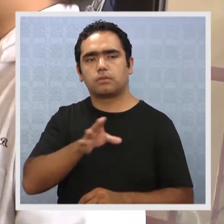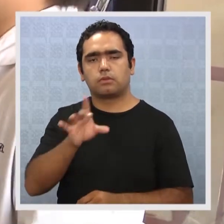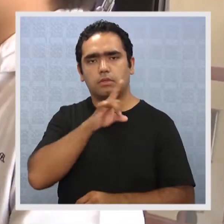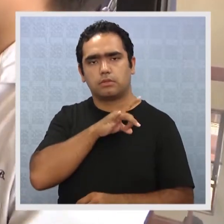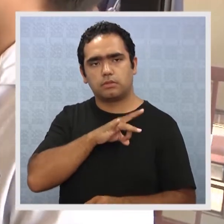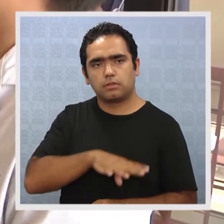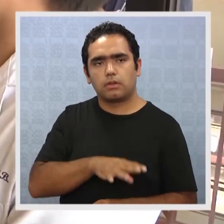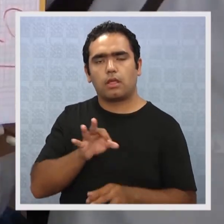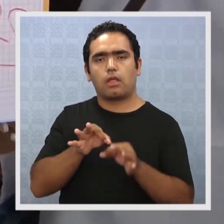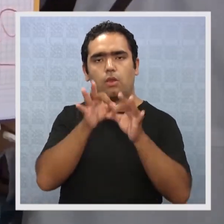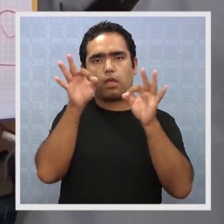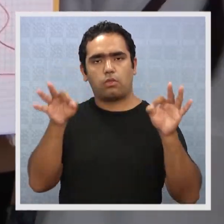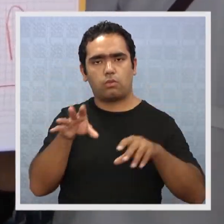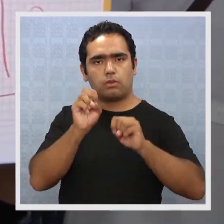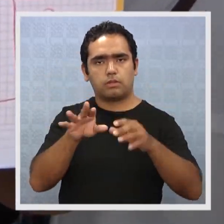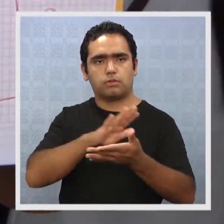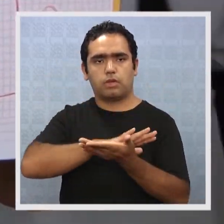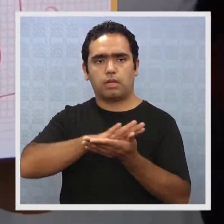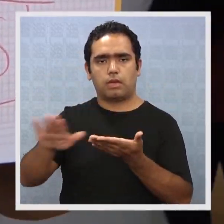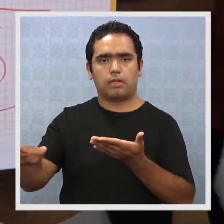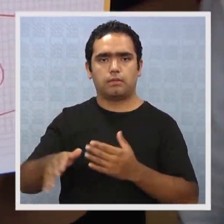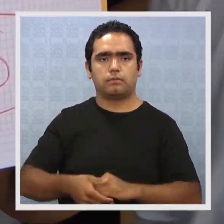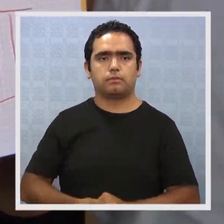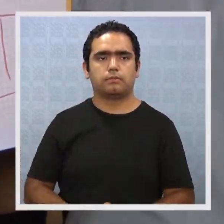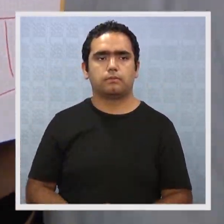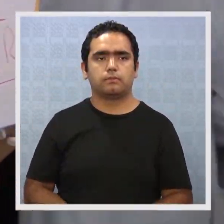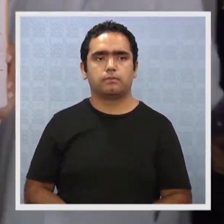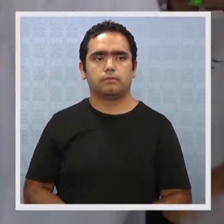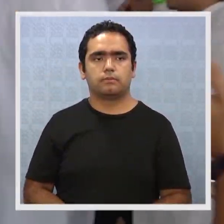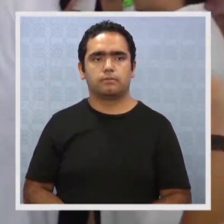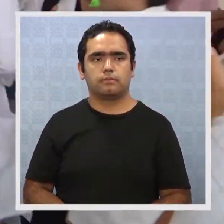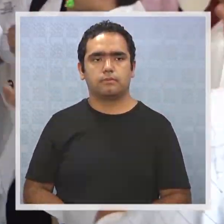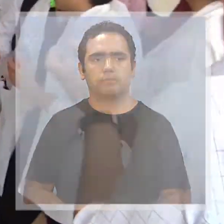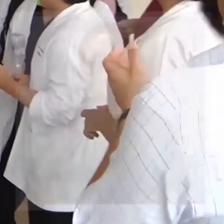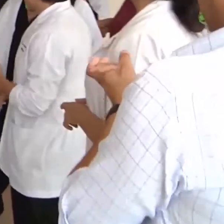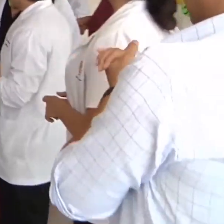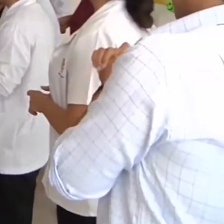acceso a una educación gratuita. ¡Gracias!